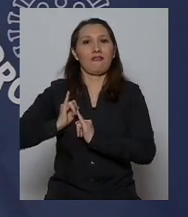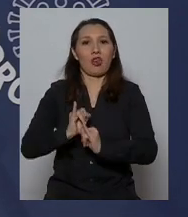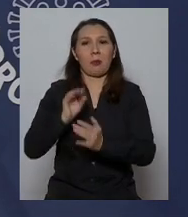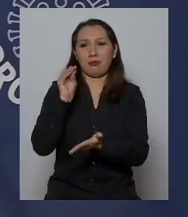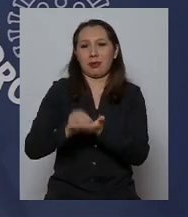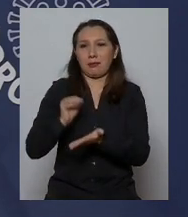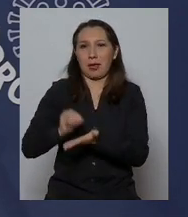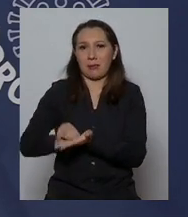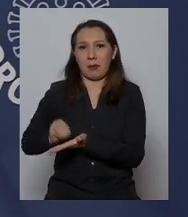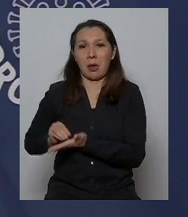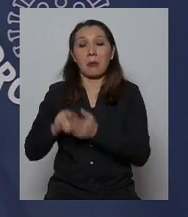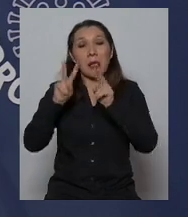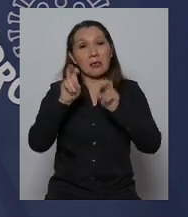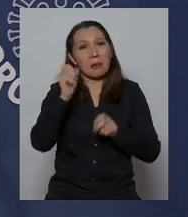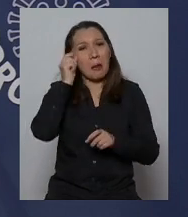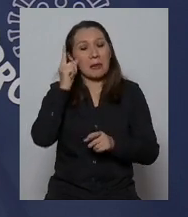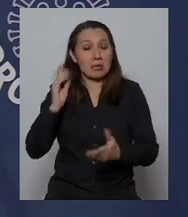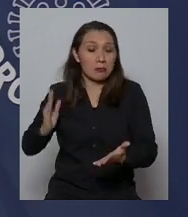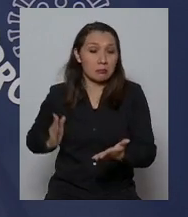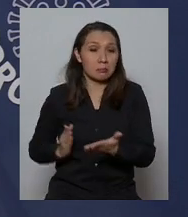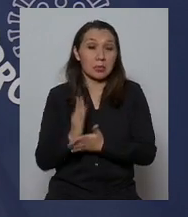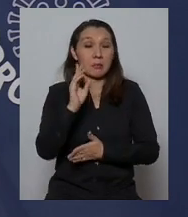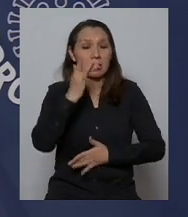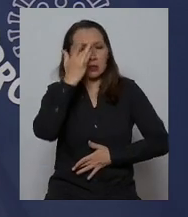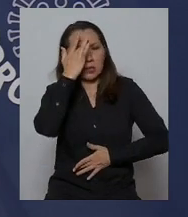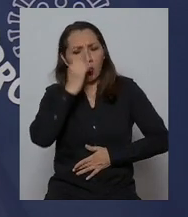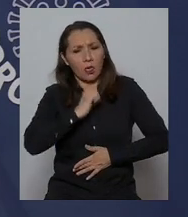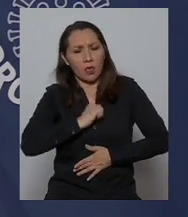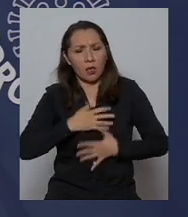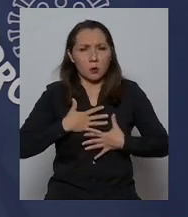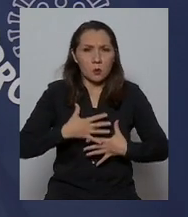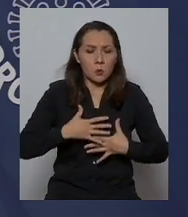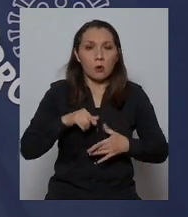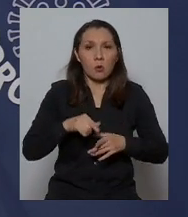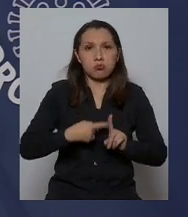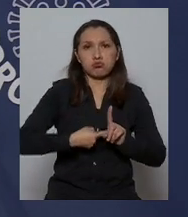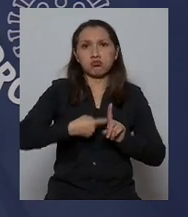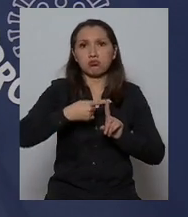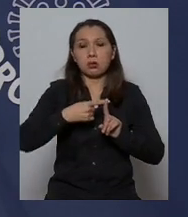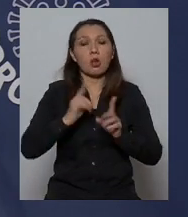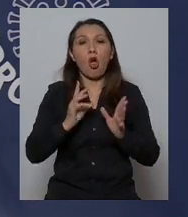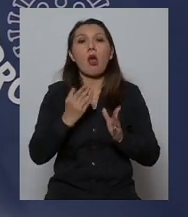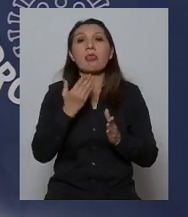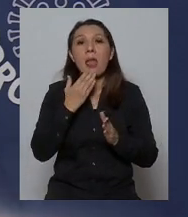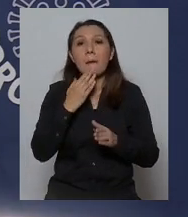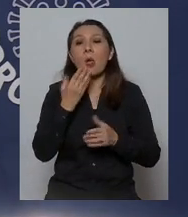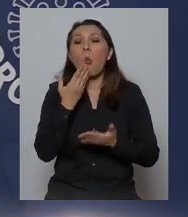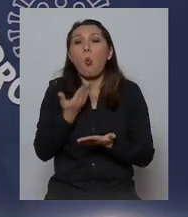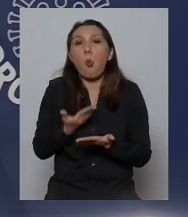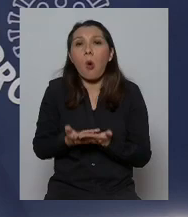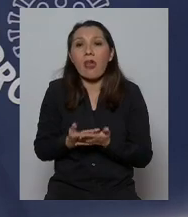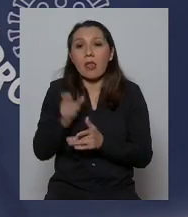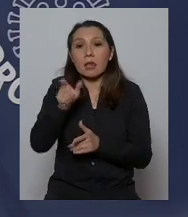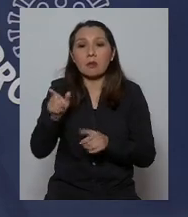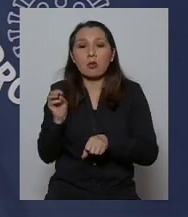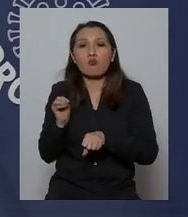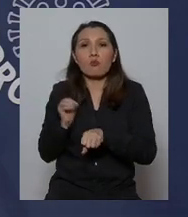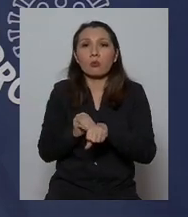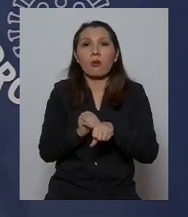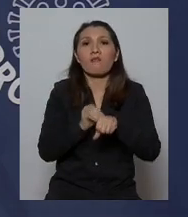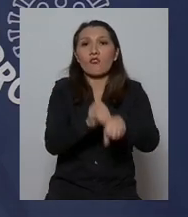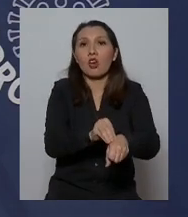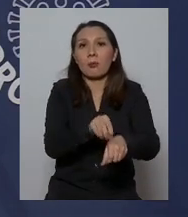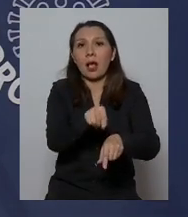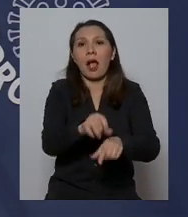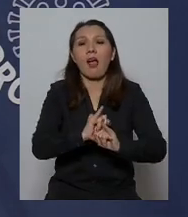al informe del punto de vista del inicio de síntomas sino que también de acuerdo a la notificación de los casos y